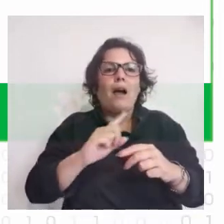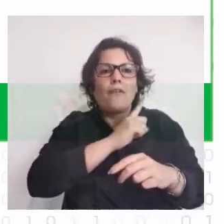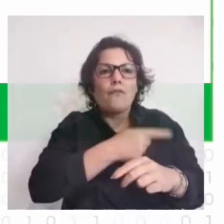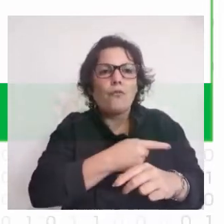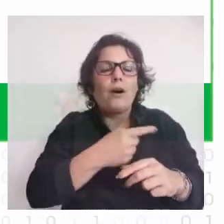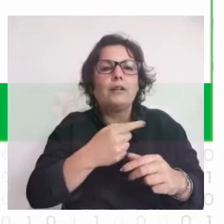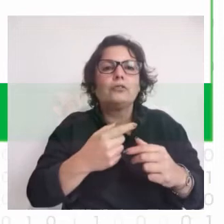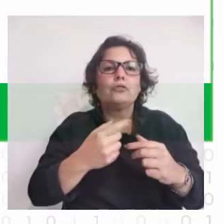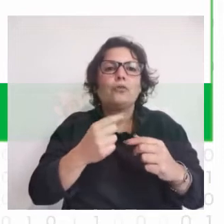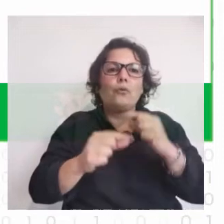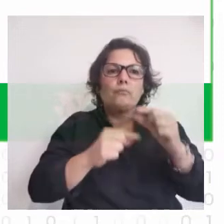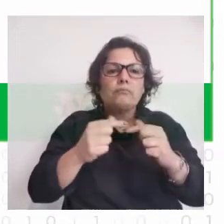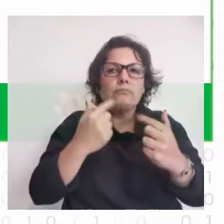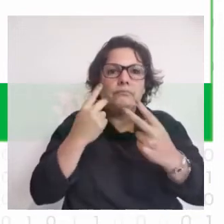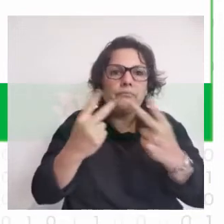ha ido creciendo,